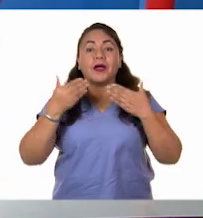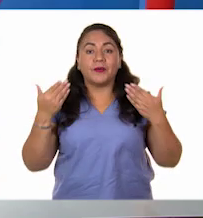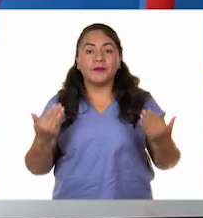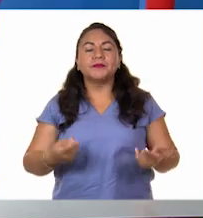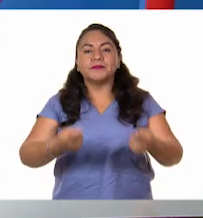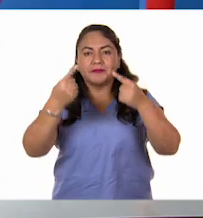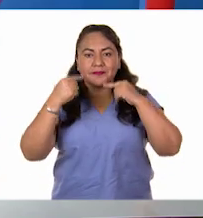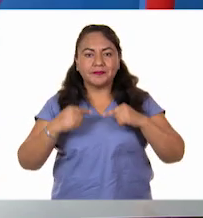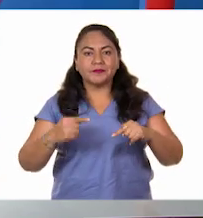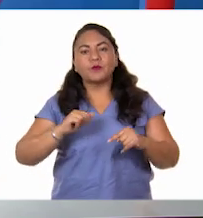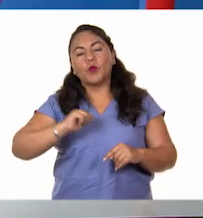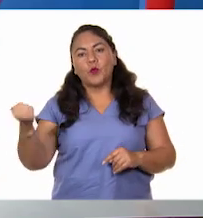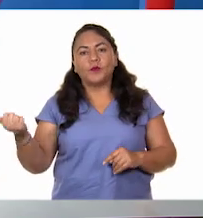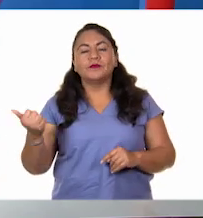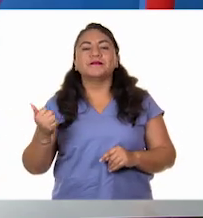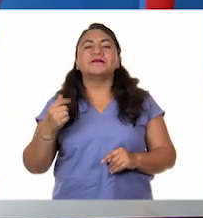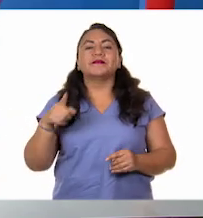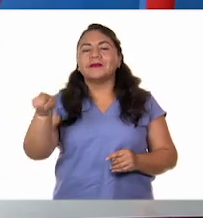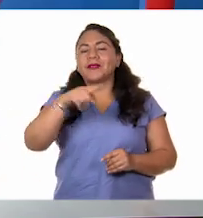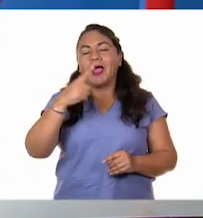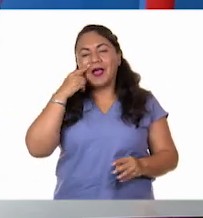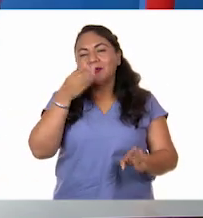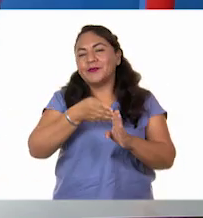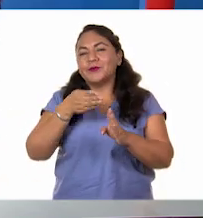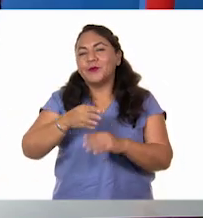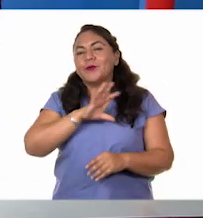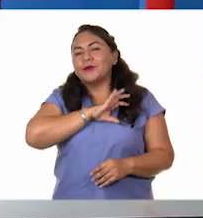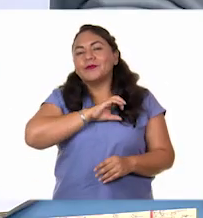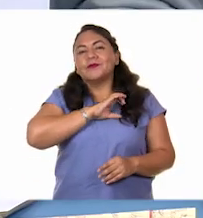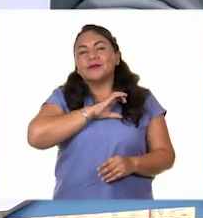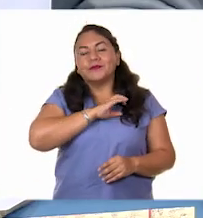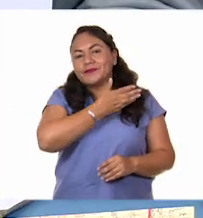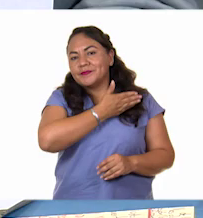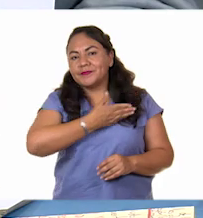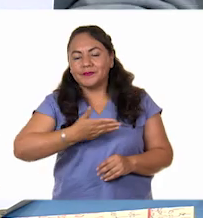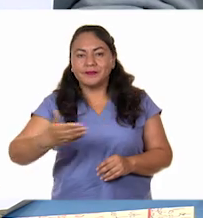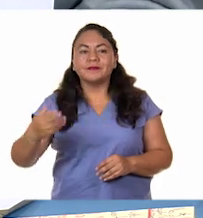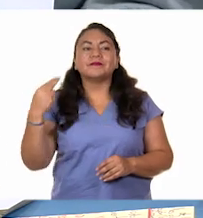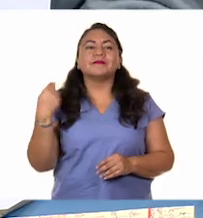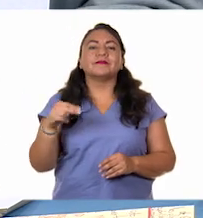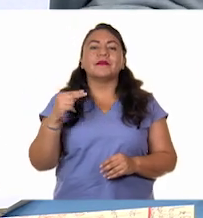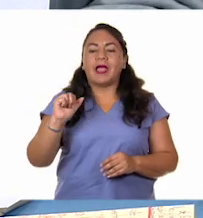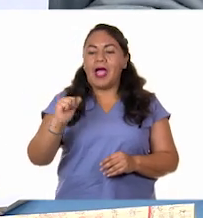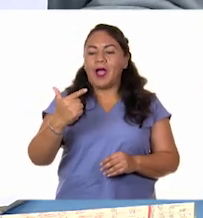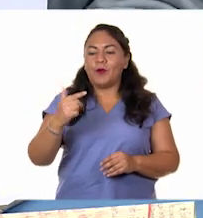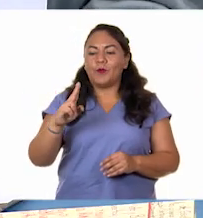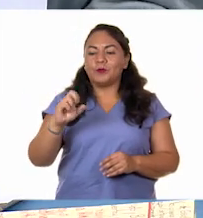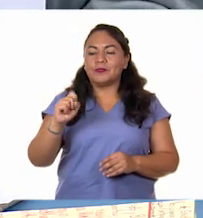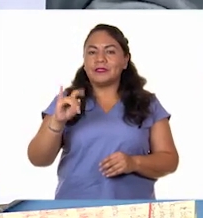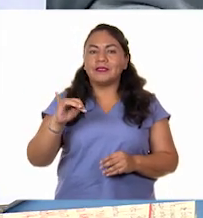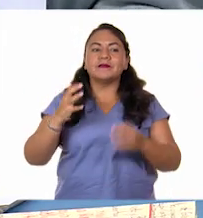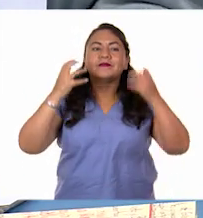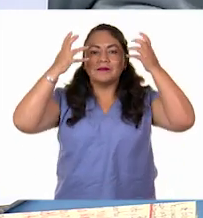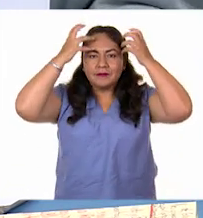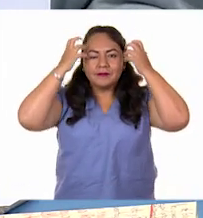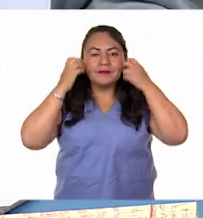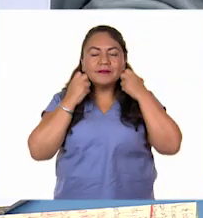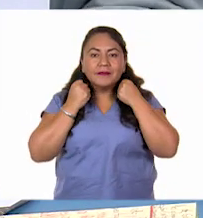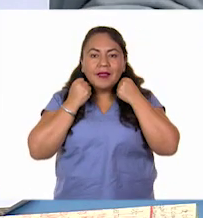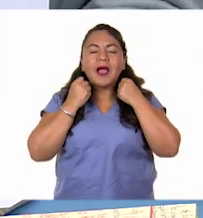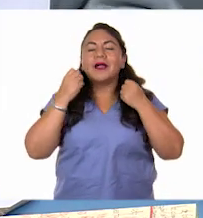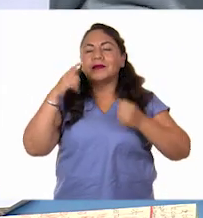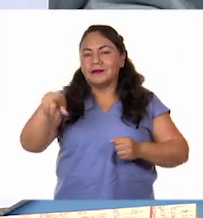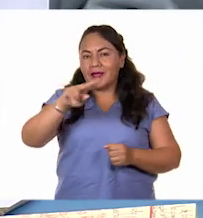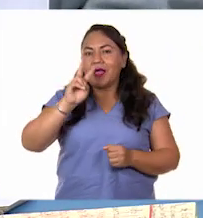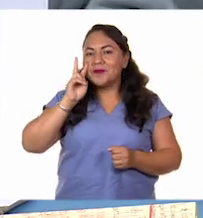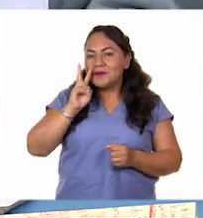con otro de nuestros personajes consentidos a lo largo de este ciclo escolar, que es Agustín. Que seguramente lo